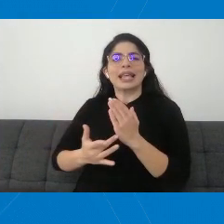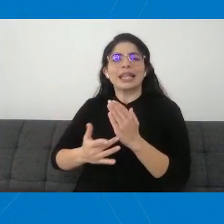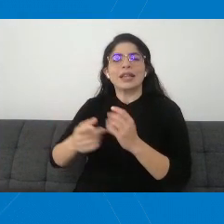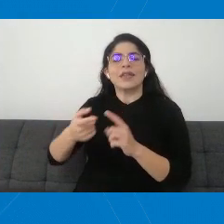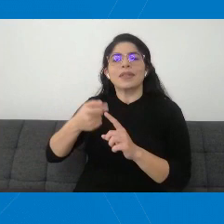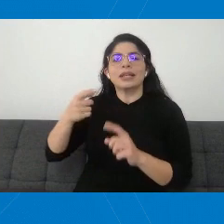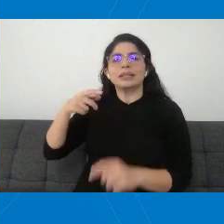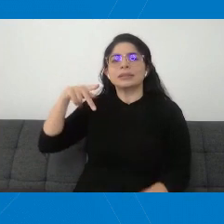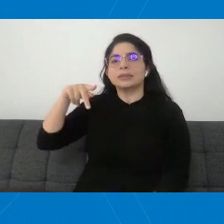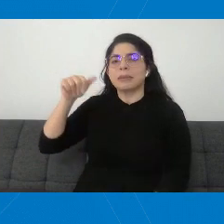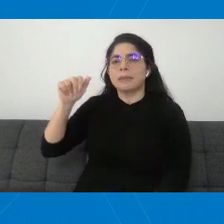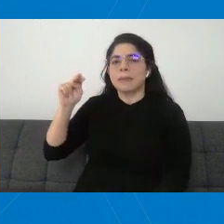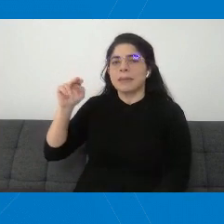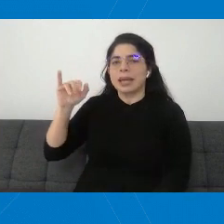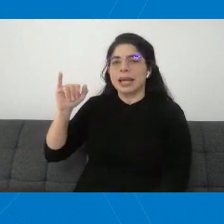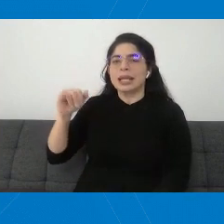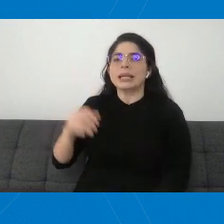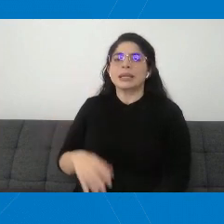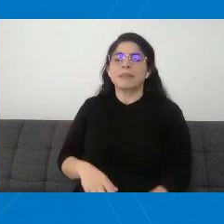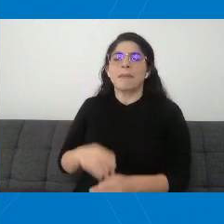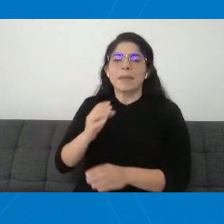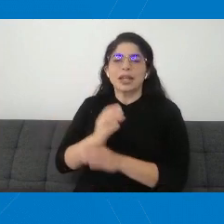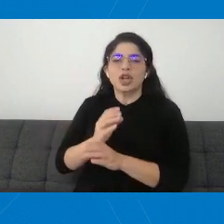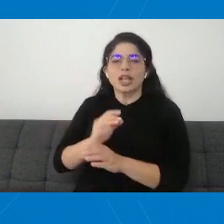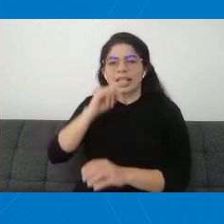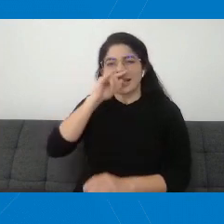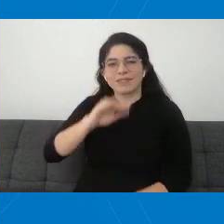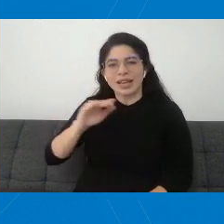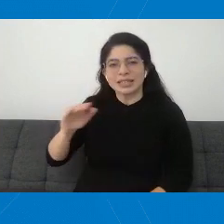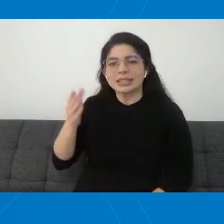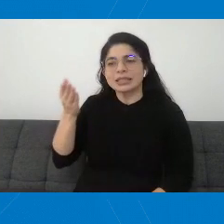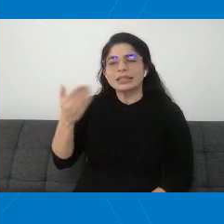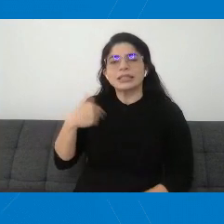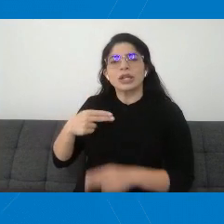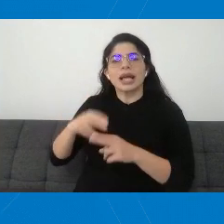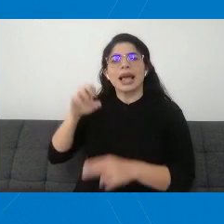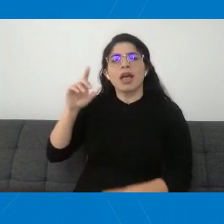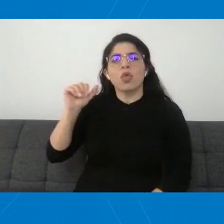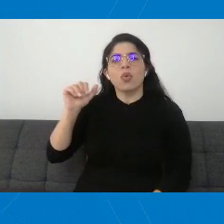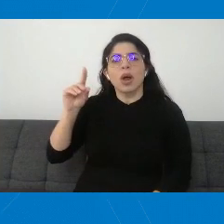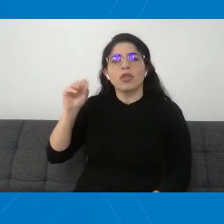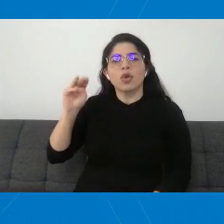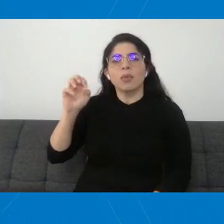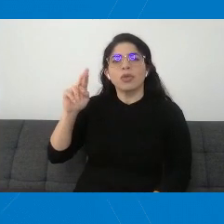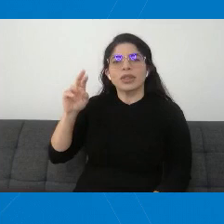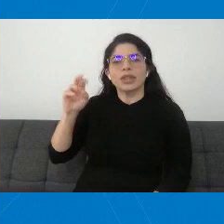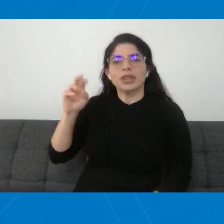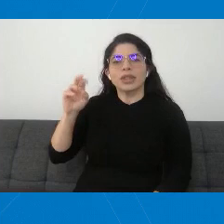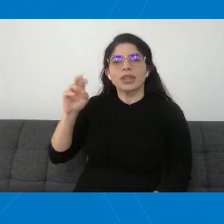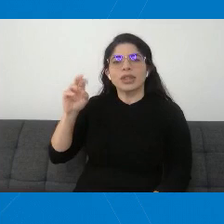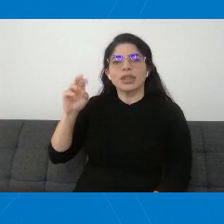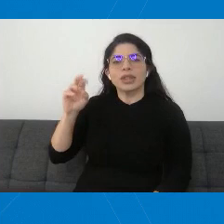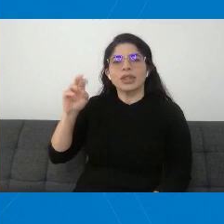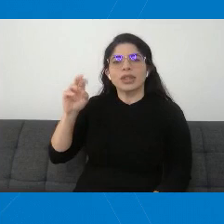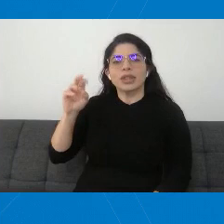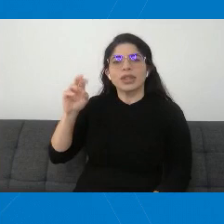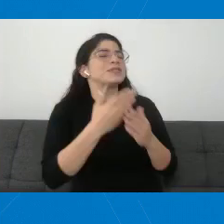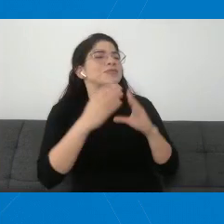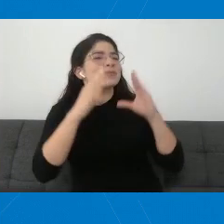la Infancia, el señor Eduardo Montero. Muy buenas tardes. Muy buenas tardes a todos y todas.